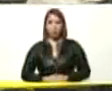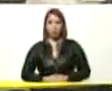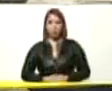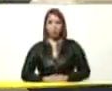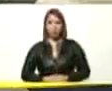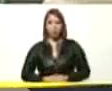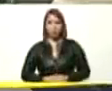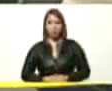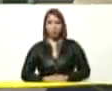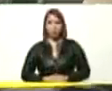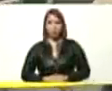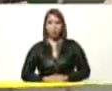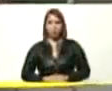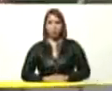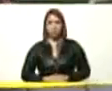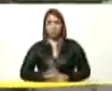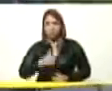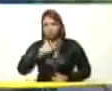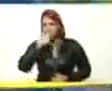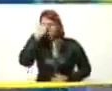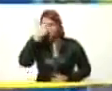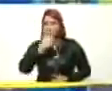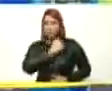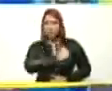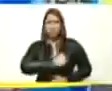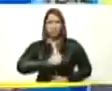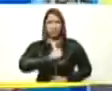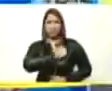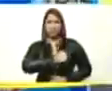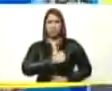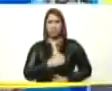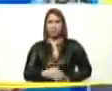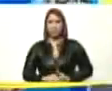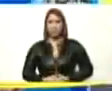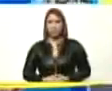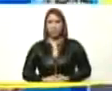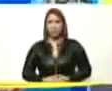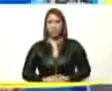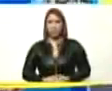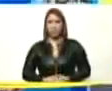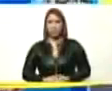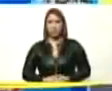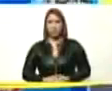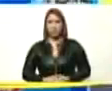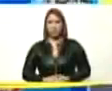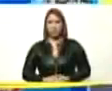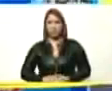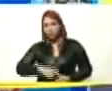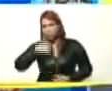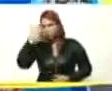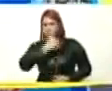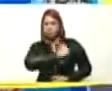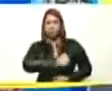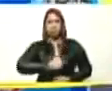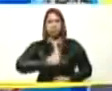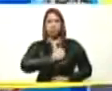Venezuela vergonzante, muy vergonzante.